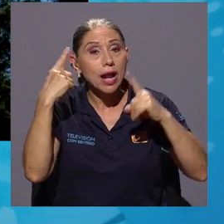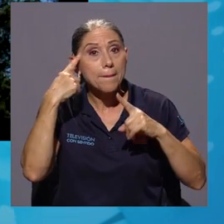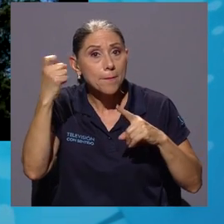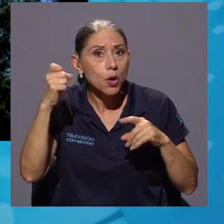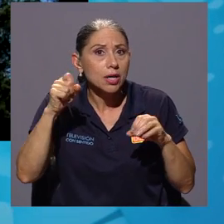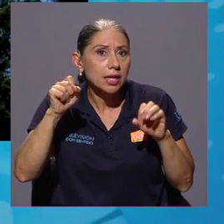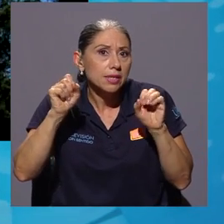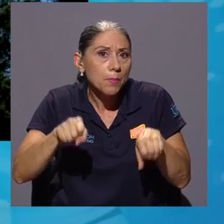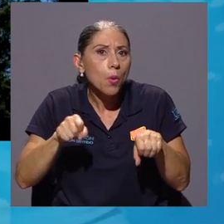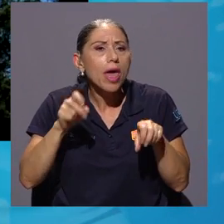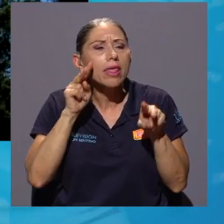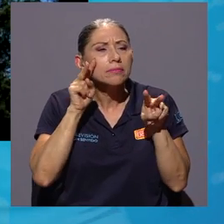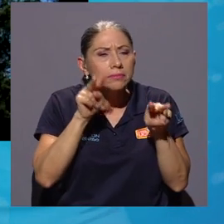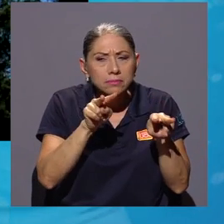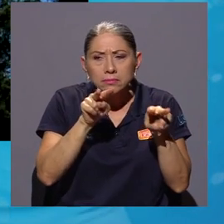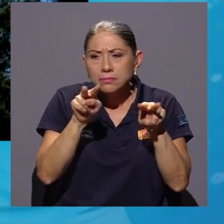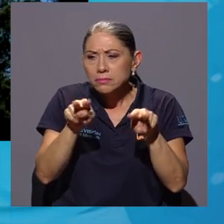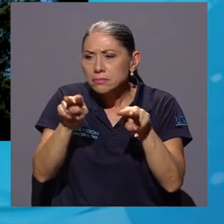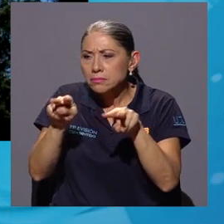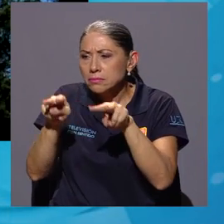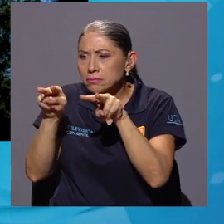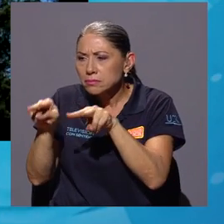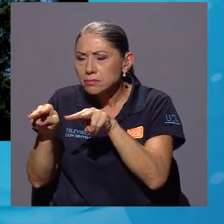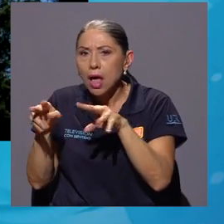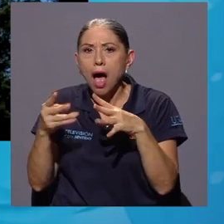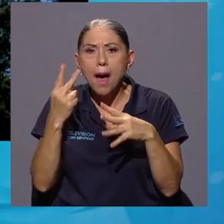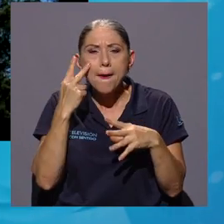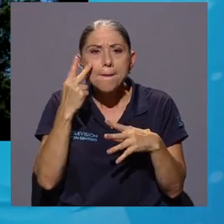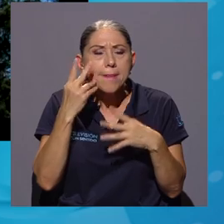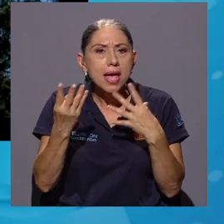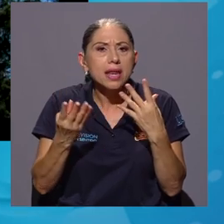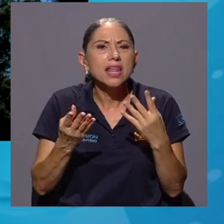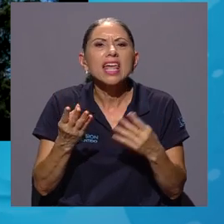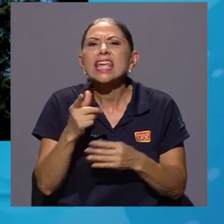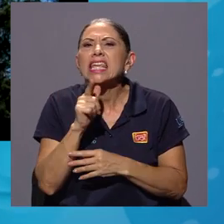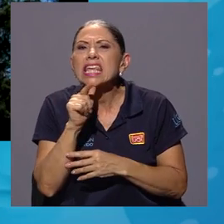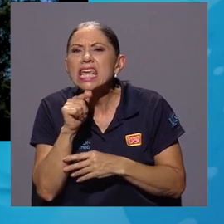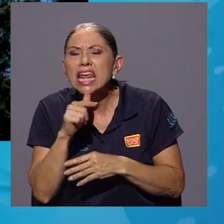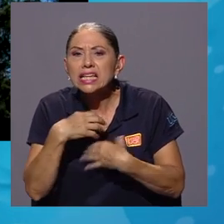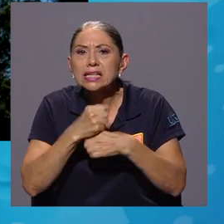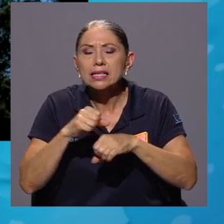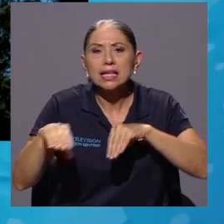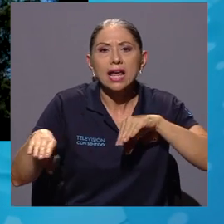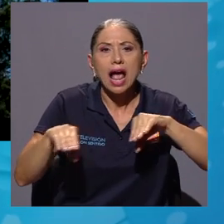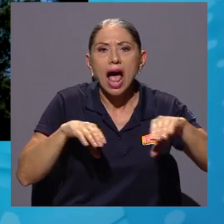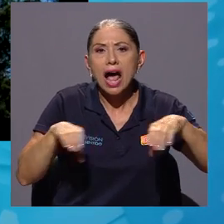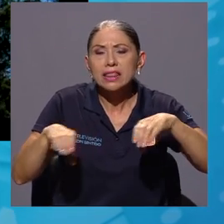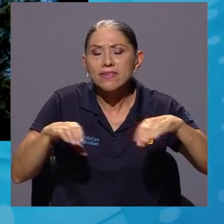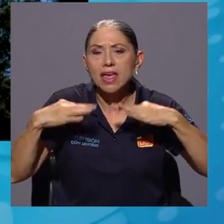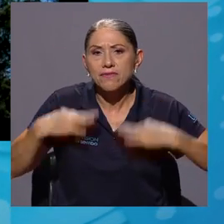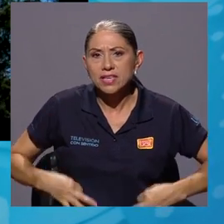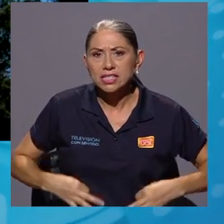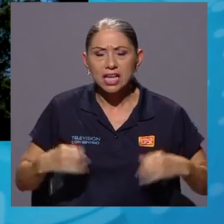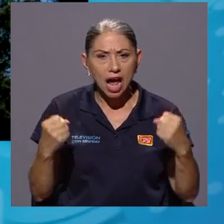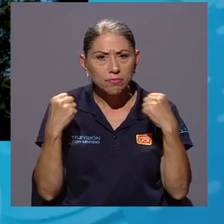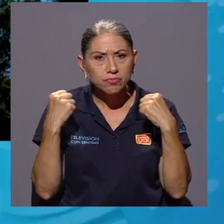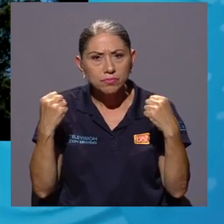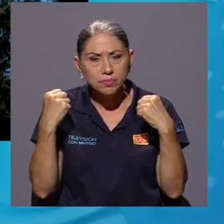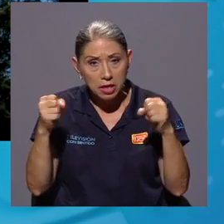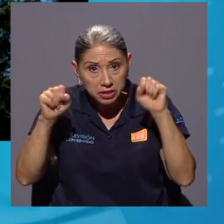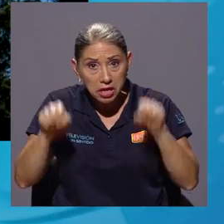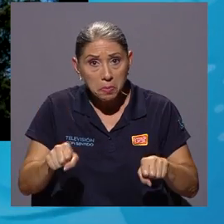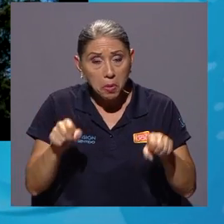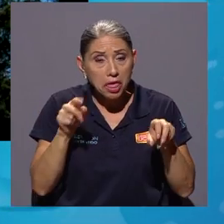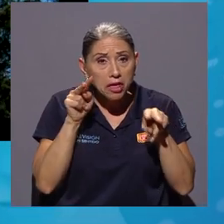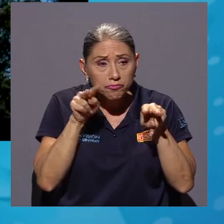hay una manera de monitorear en ese estado la salud, la práctica de la actividad física. Me parece a mí, me corrige si me